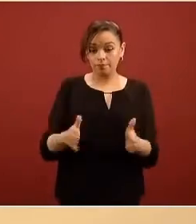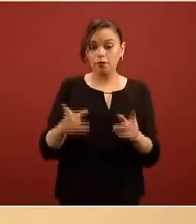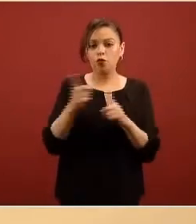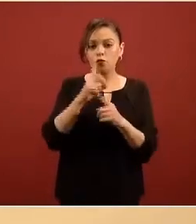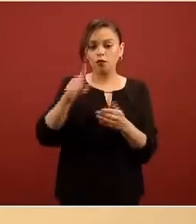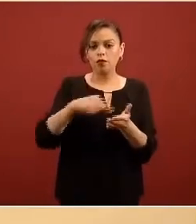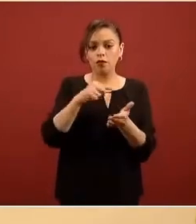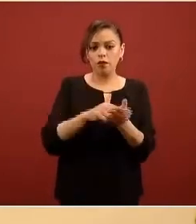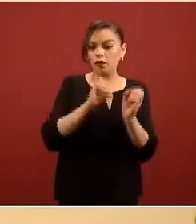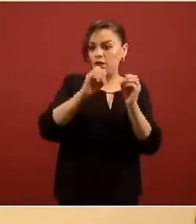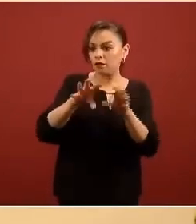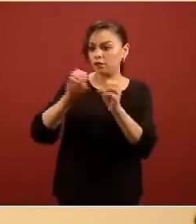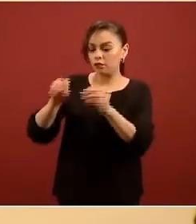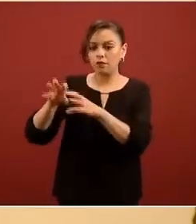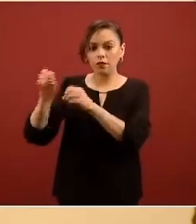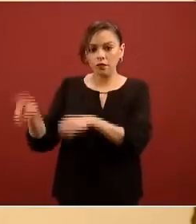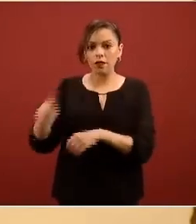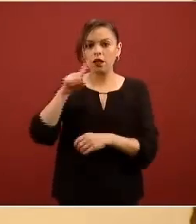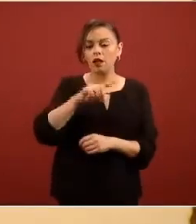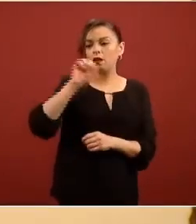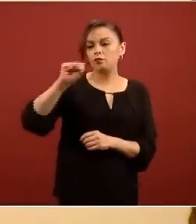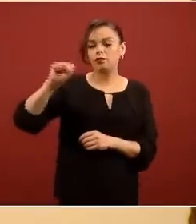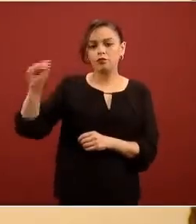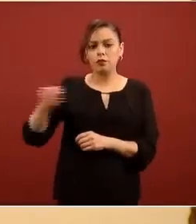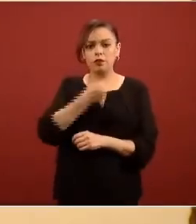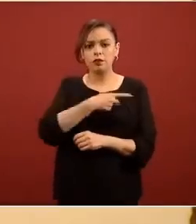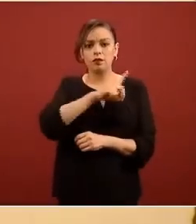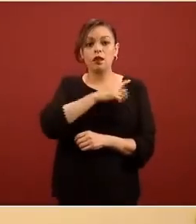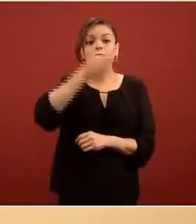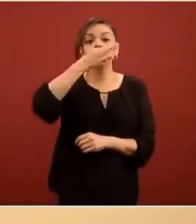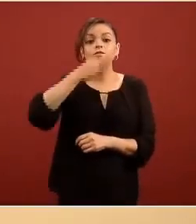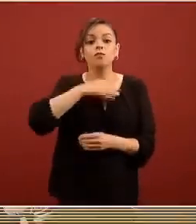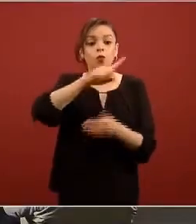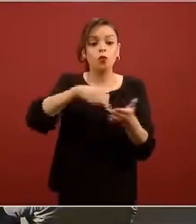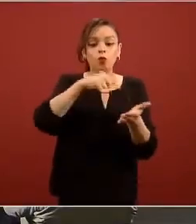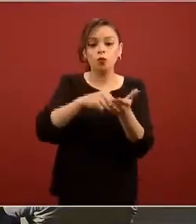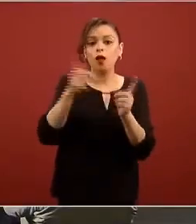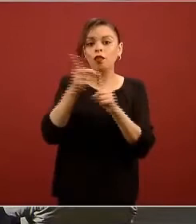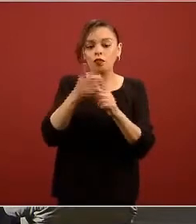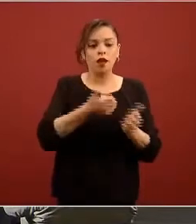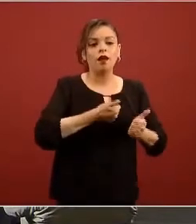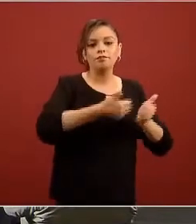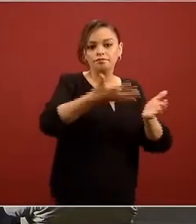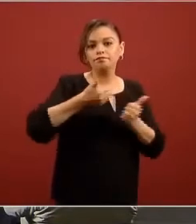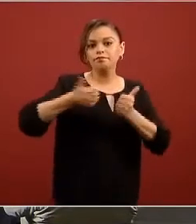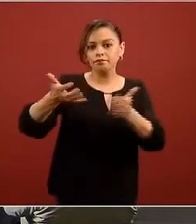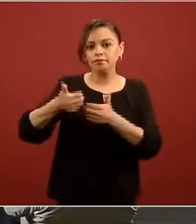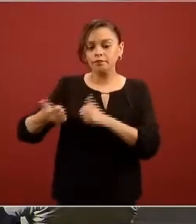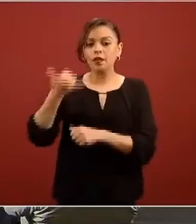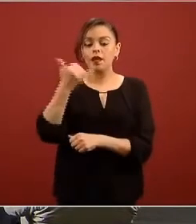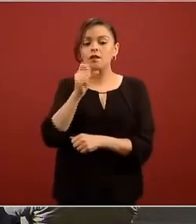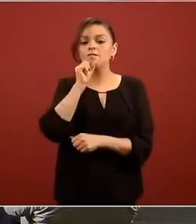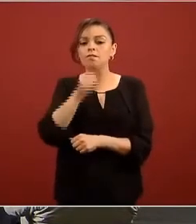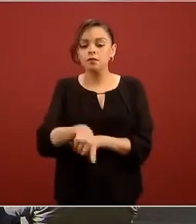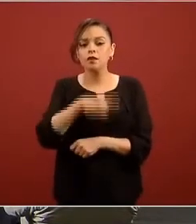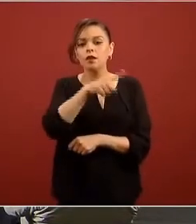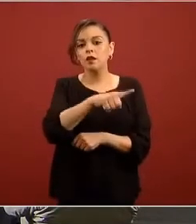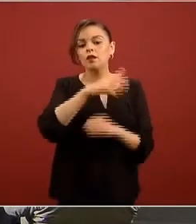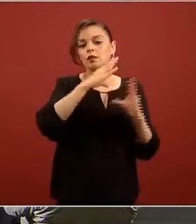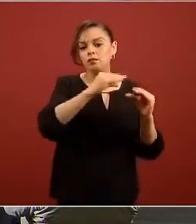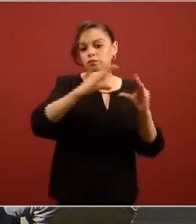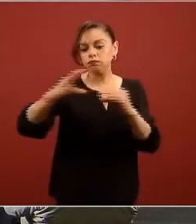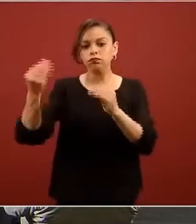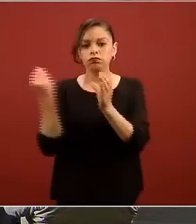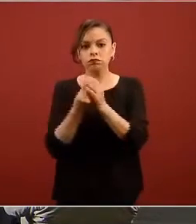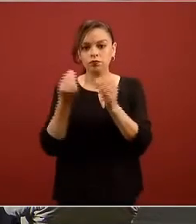Secretaría de Salud nos indique sino también colaborar en la capacitación de los médicos que van a estar usando estos equipos